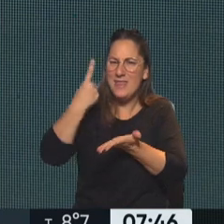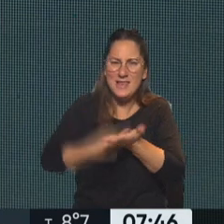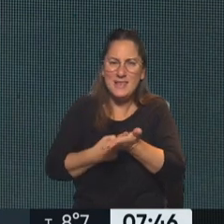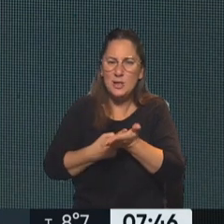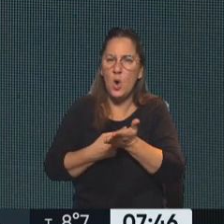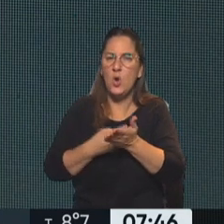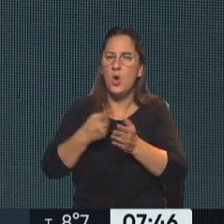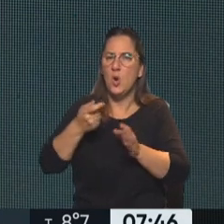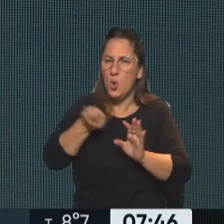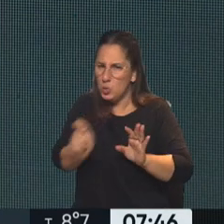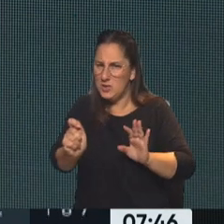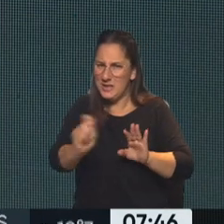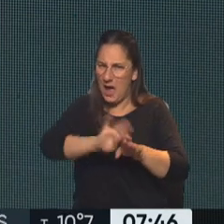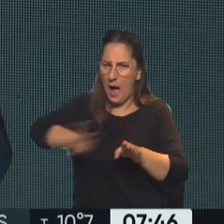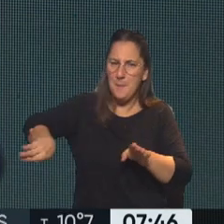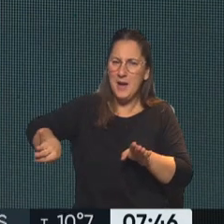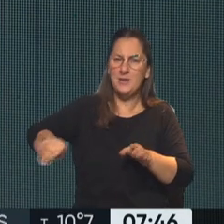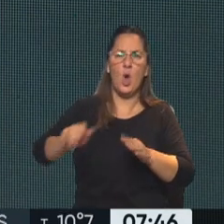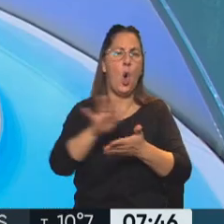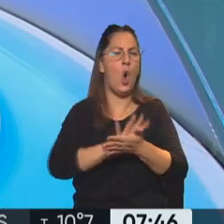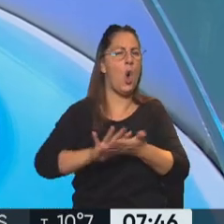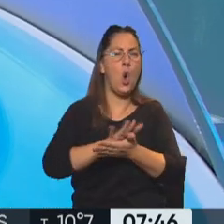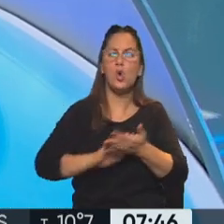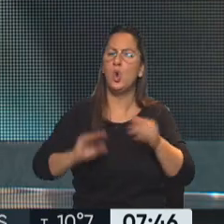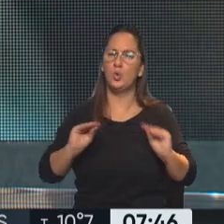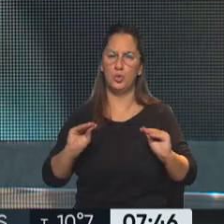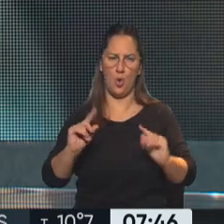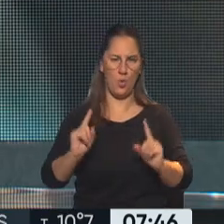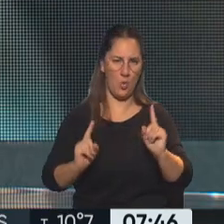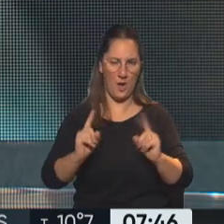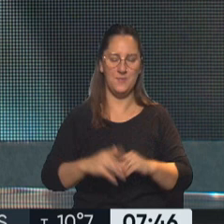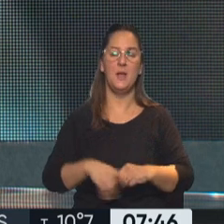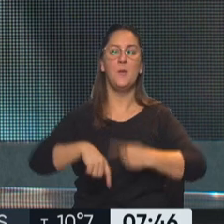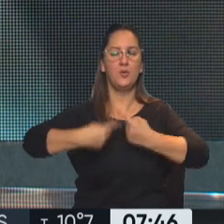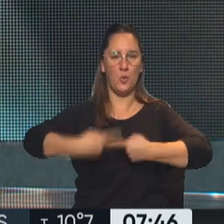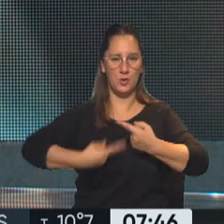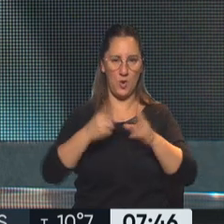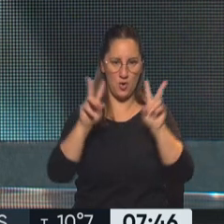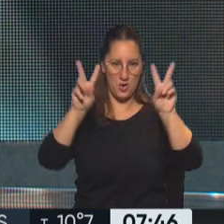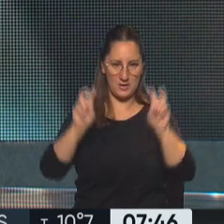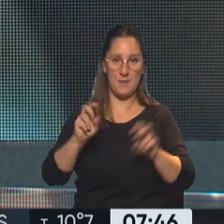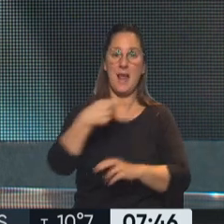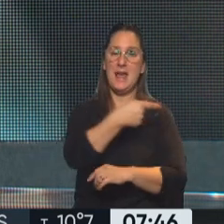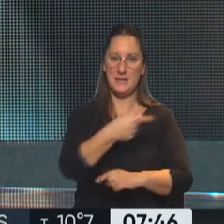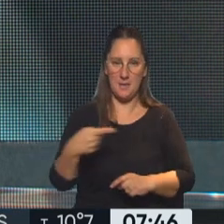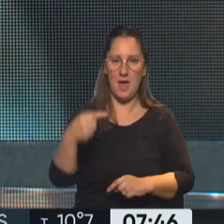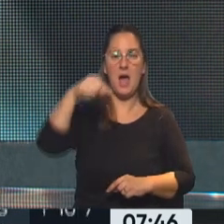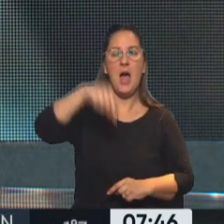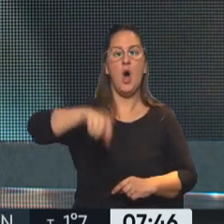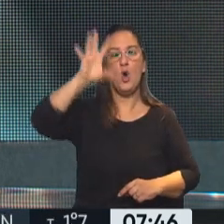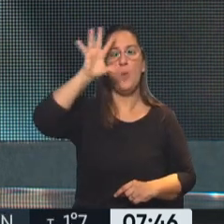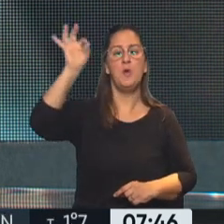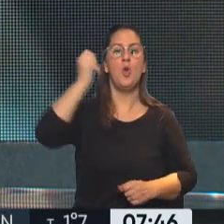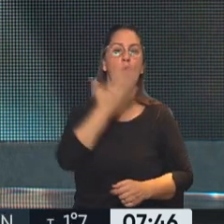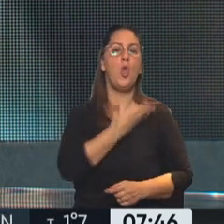no judiciable o de un hecho de corrupción. Muchas gracias. Vamos a seguir con el tema claramente durante el día de hoy y durante la semana, pero ahora la opinión